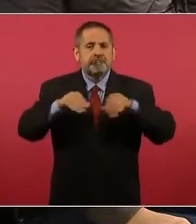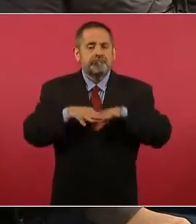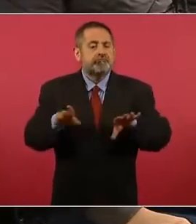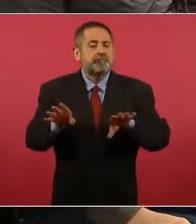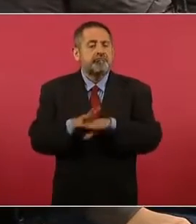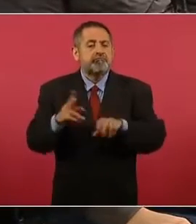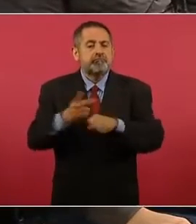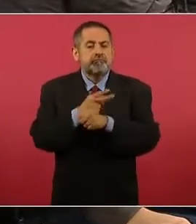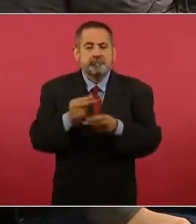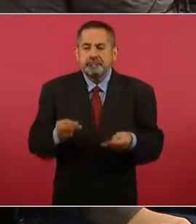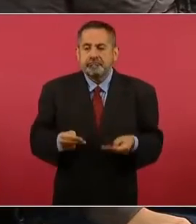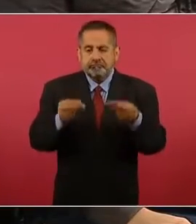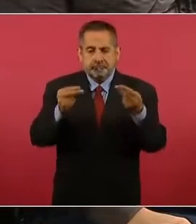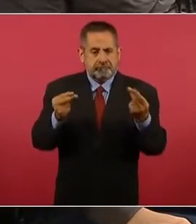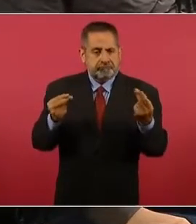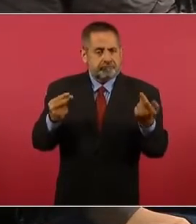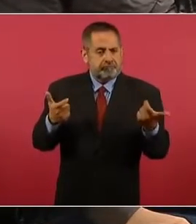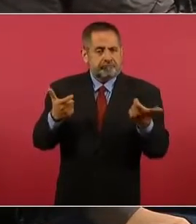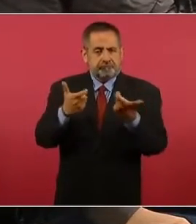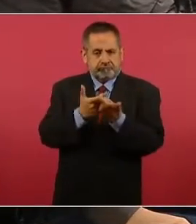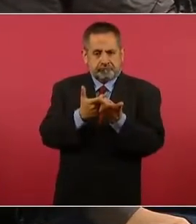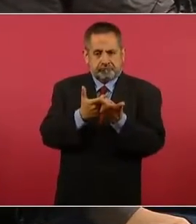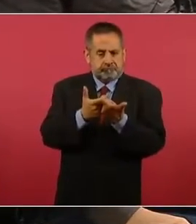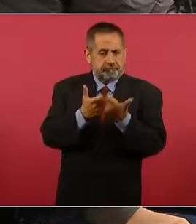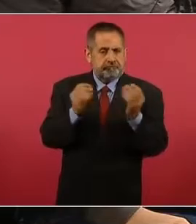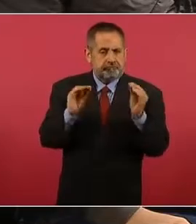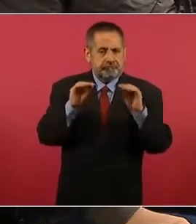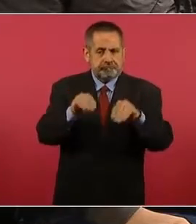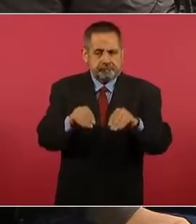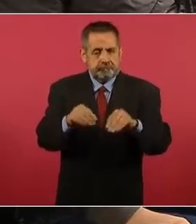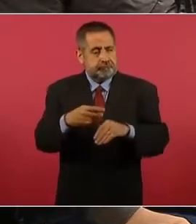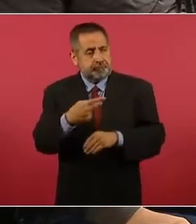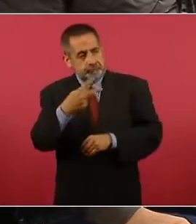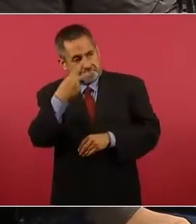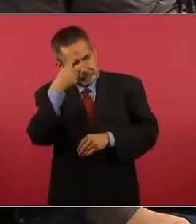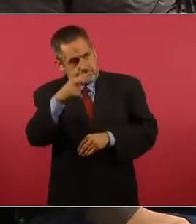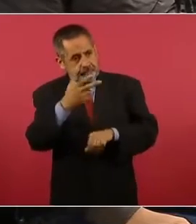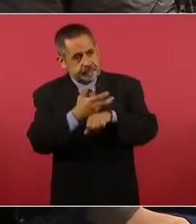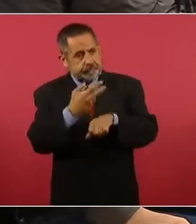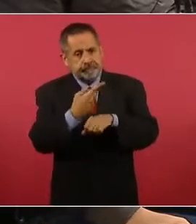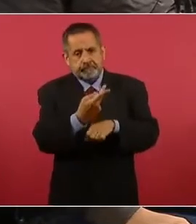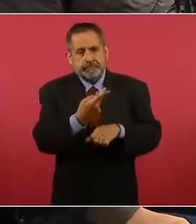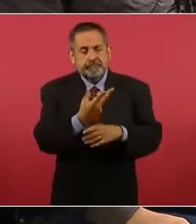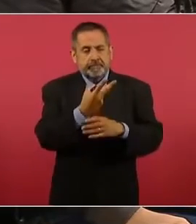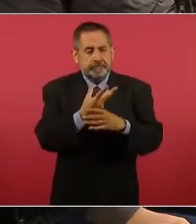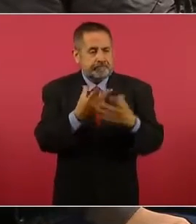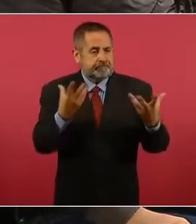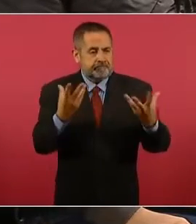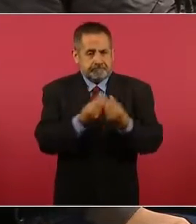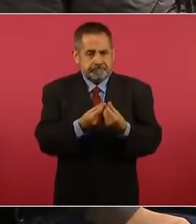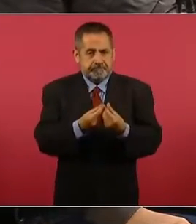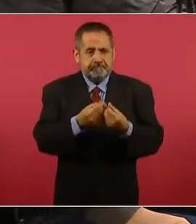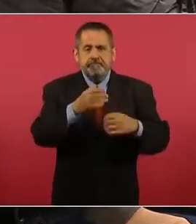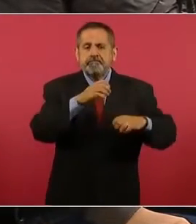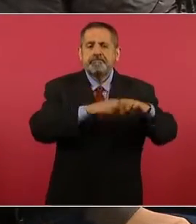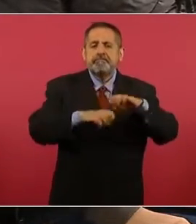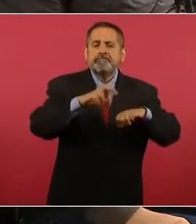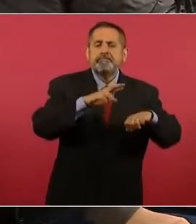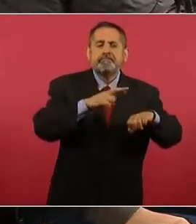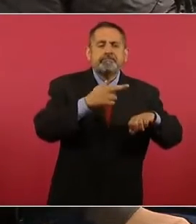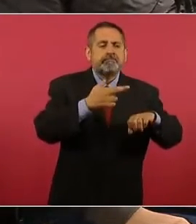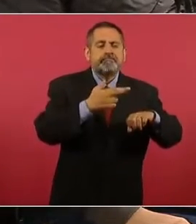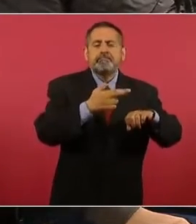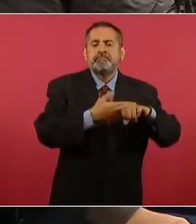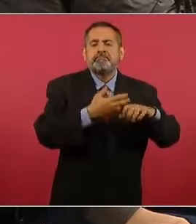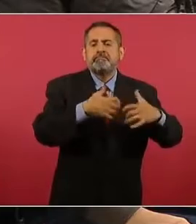coinversiones importantes entre México y Estados Unidos, empresas privadas, ¿está